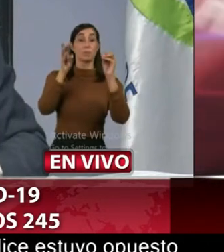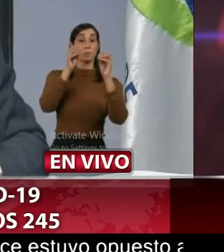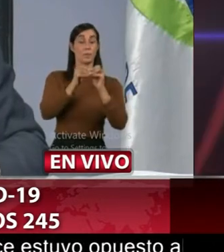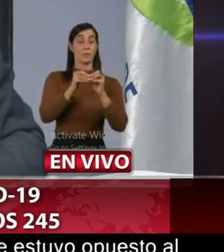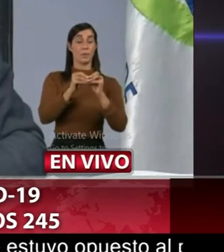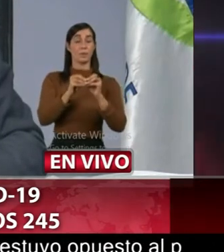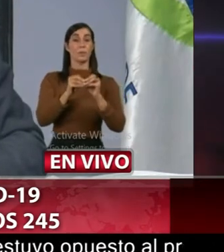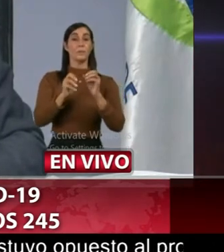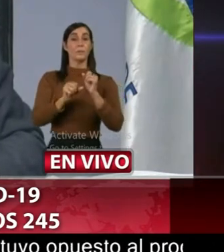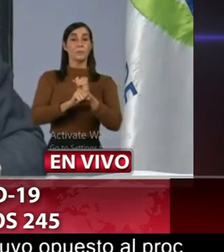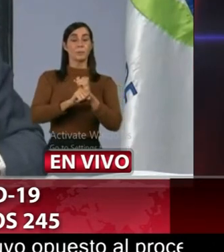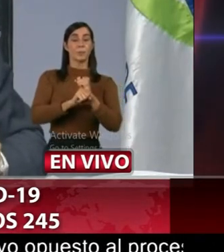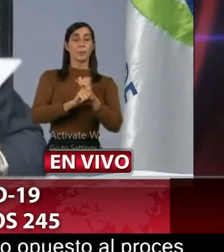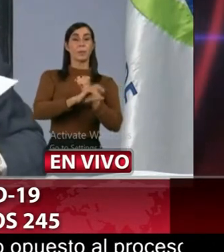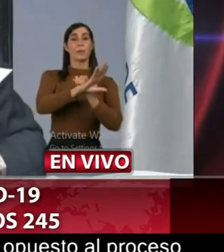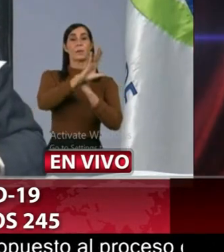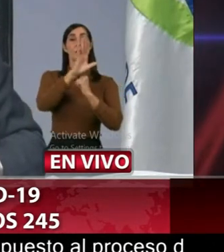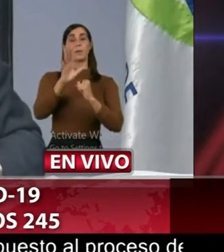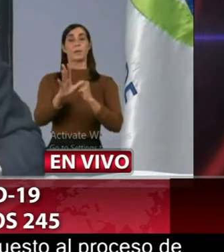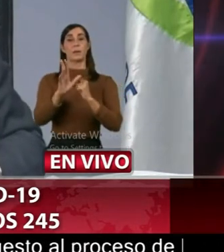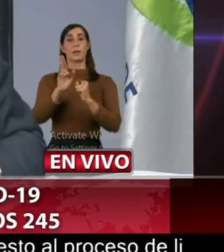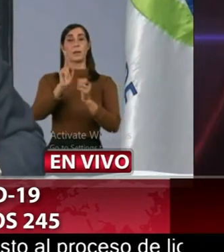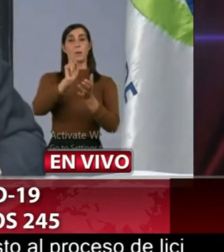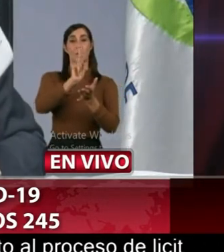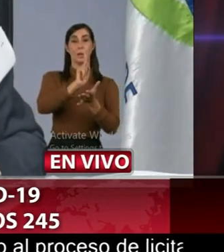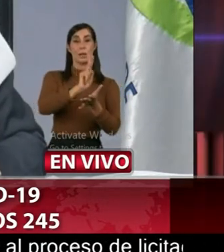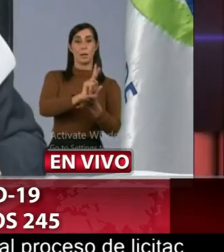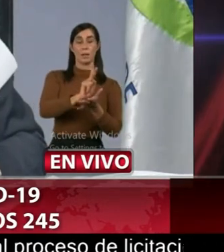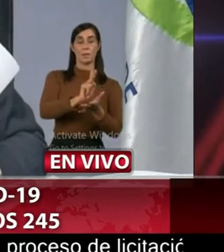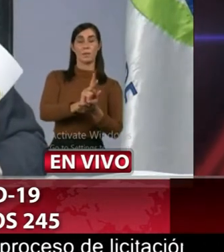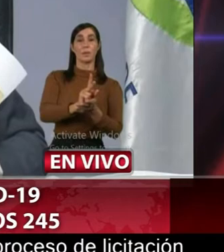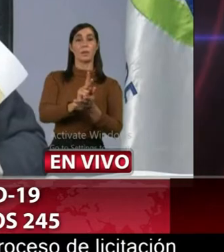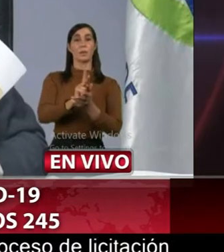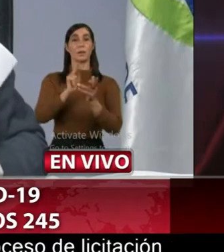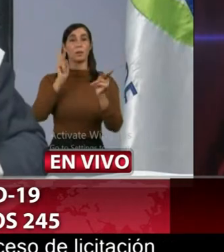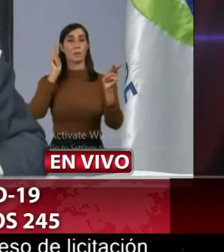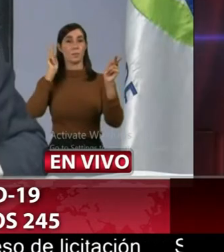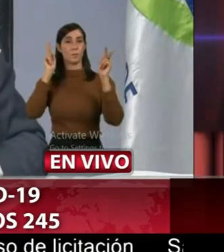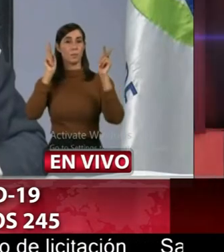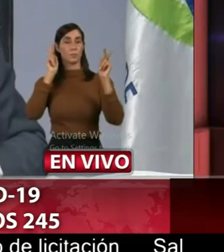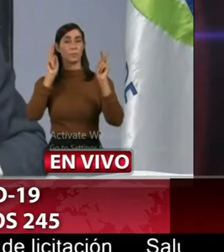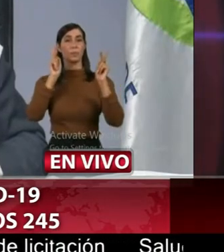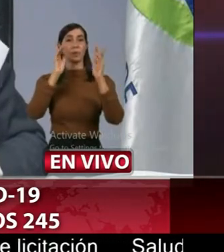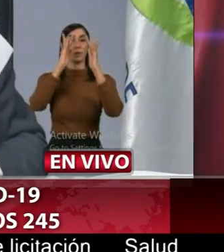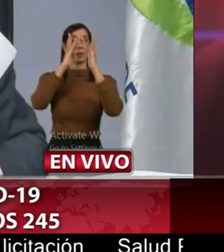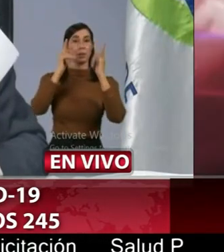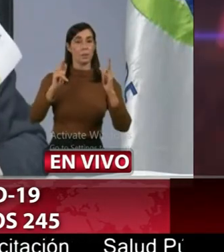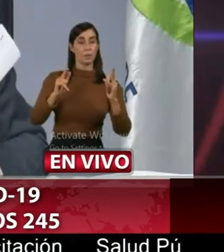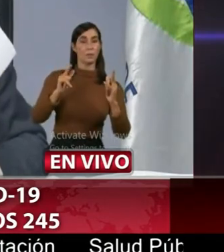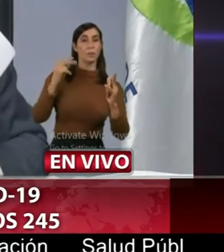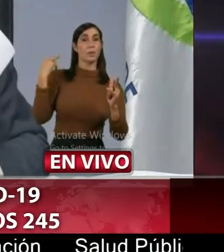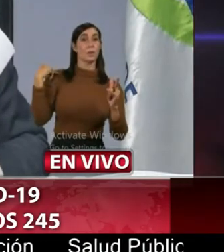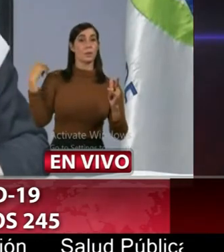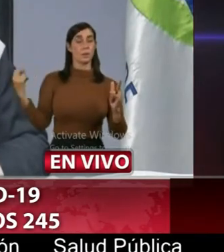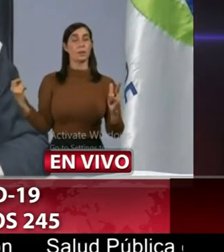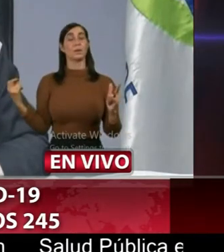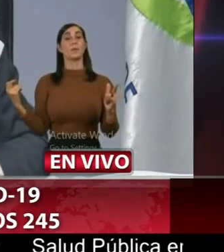agregándose como decía la vega puerto plata higüey nagua